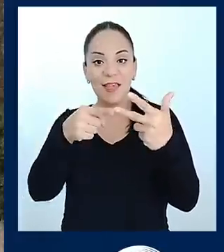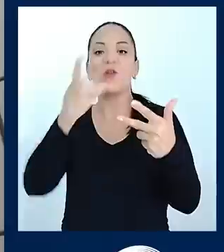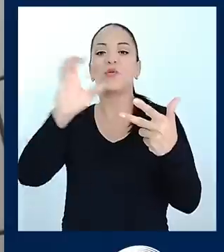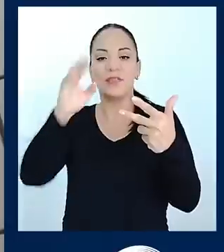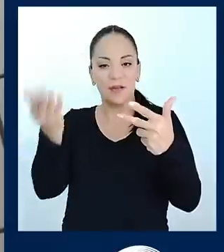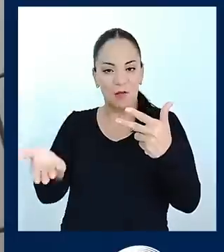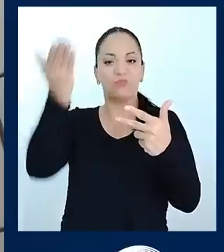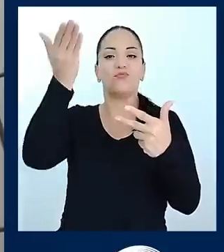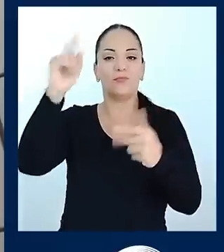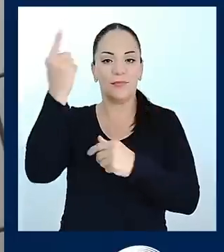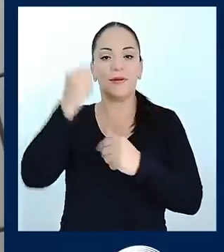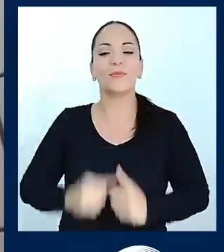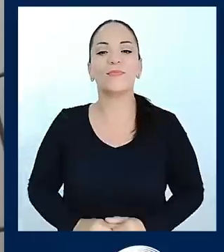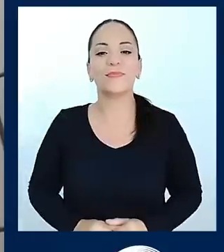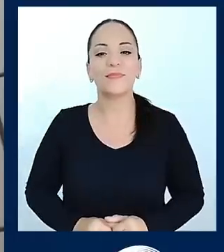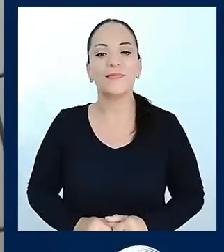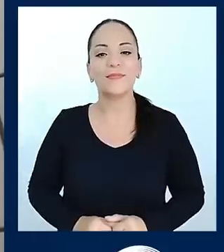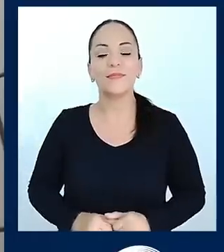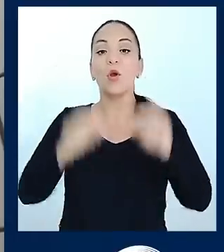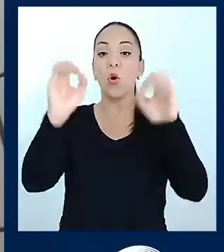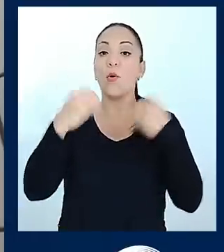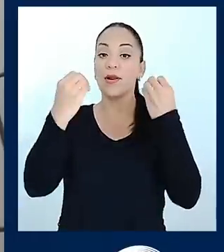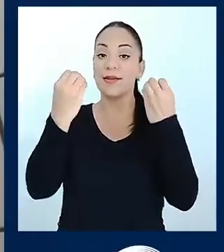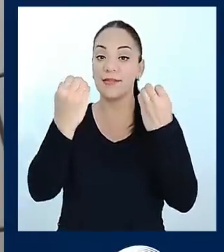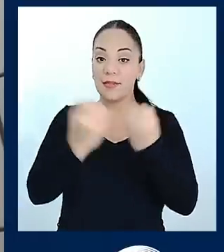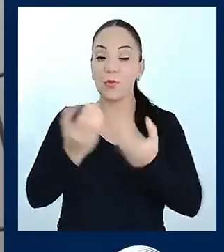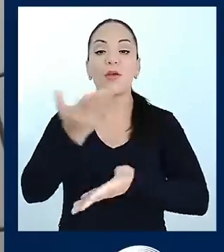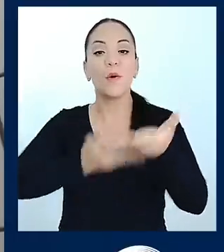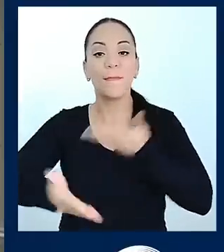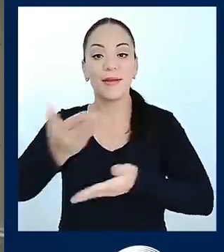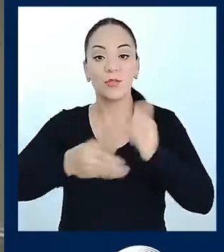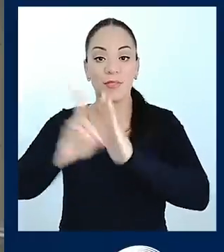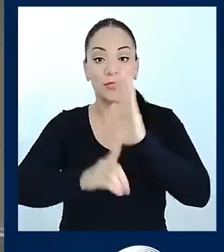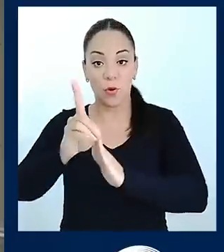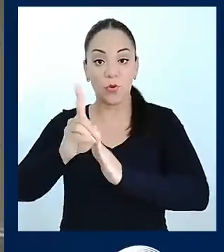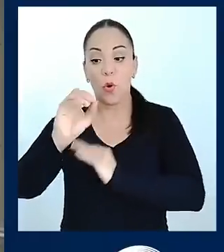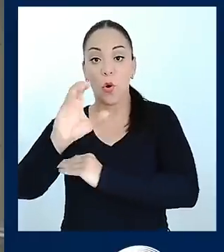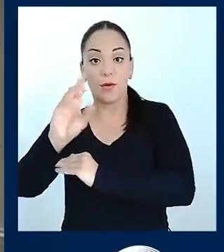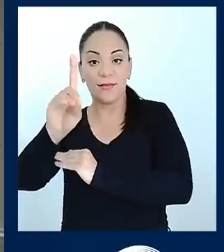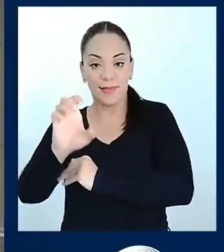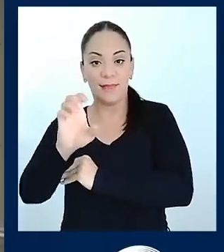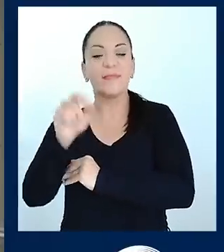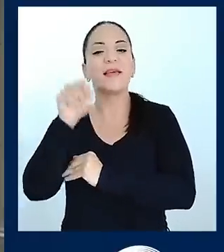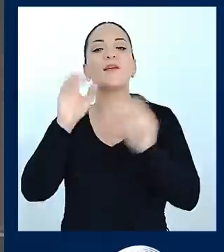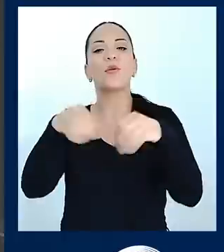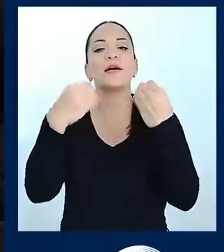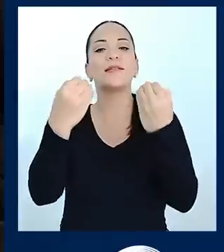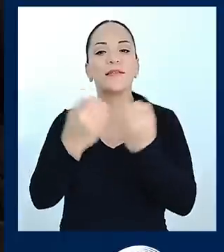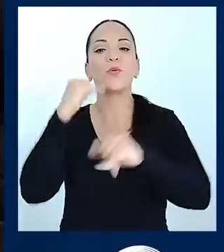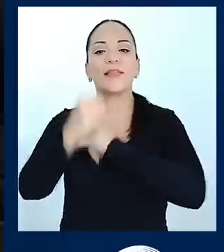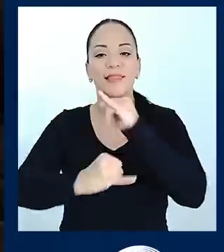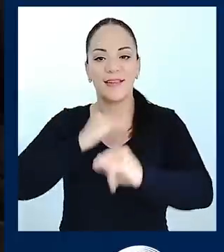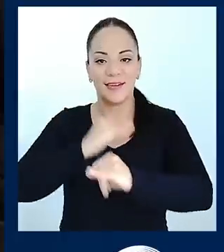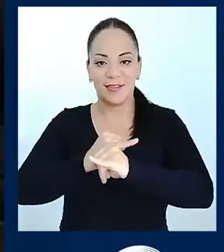La Organización de Cooperación y Desarrollo es una organización internacional de los